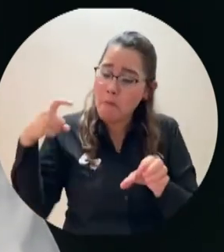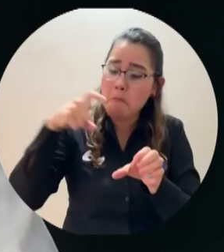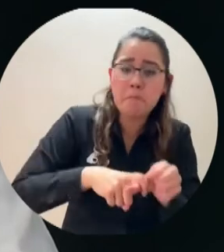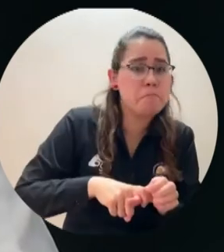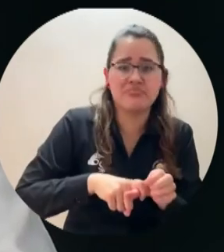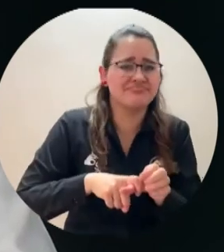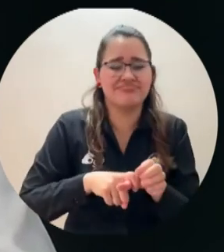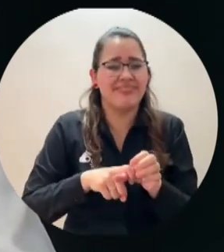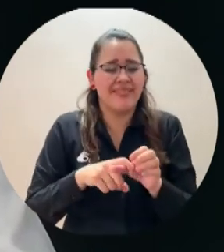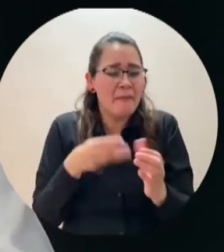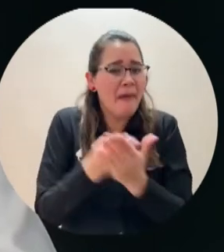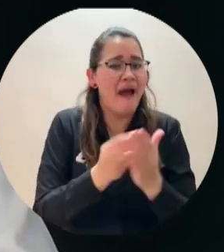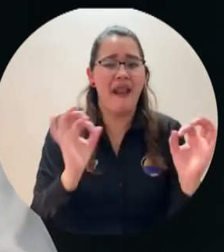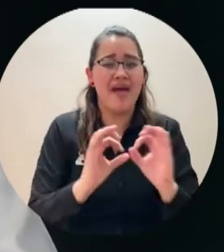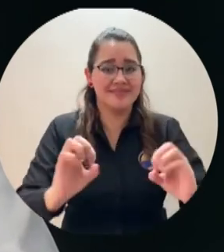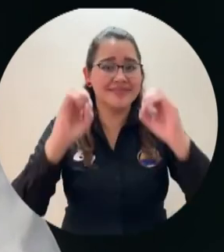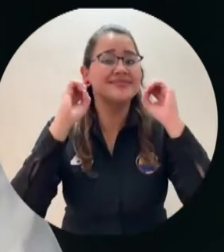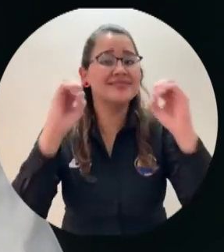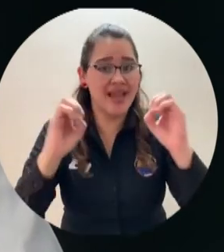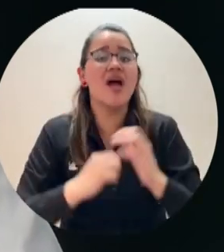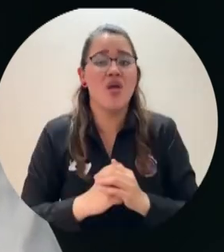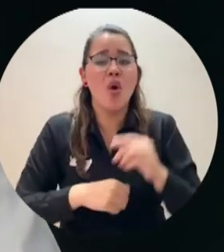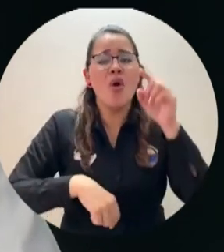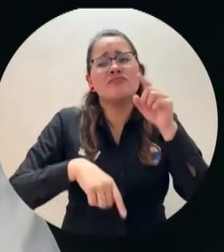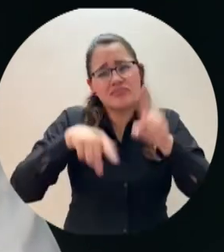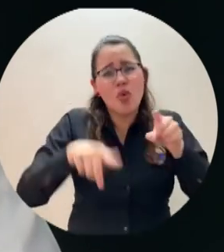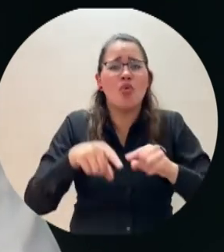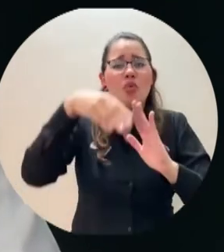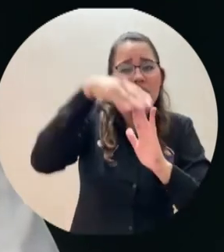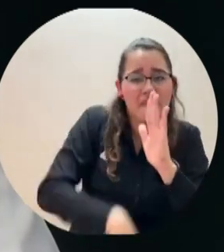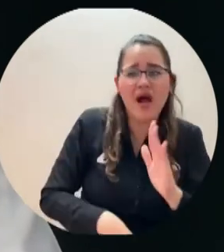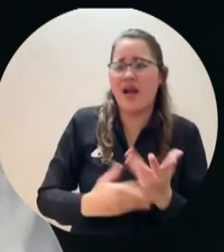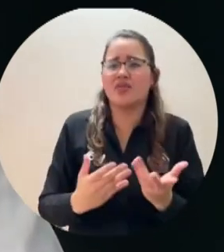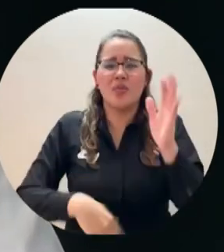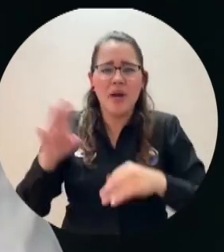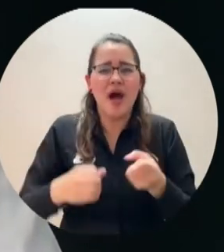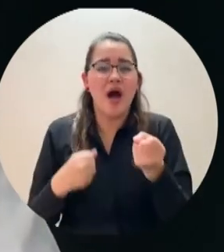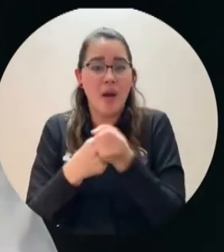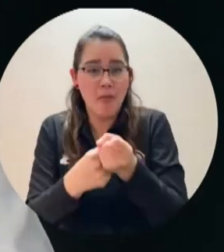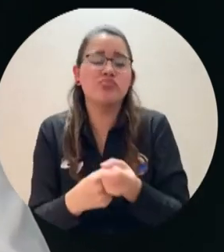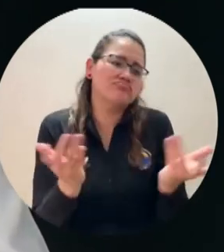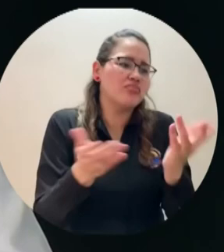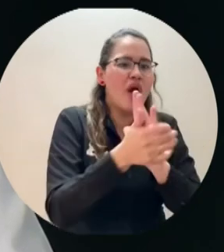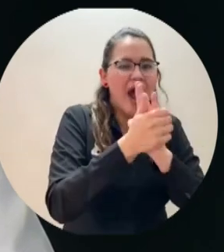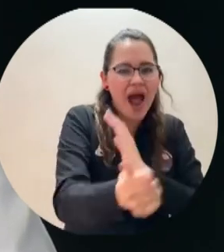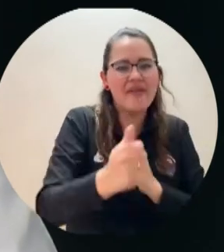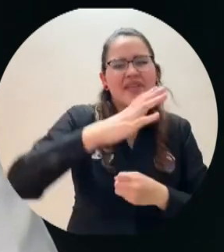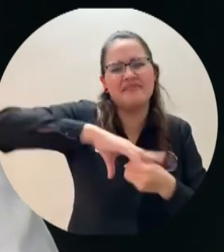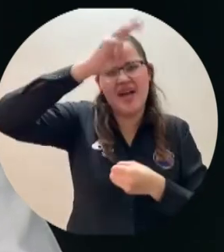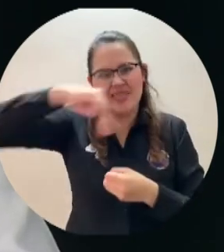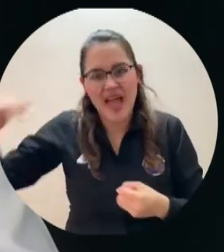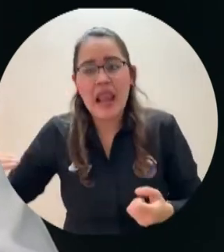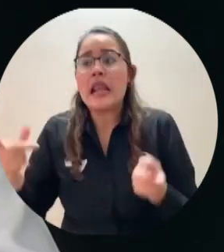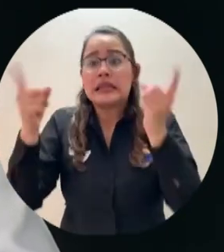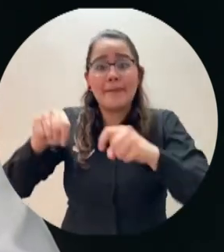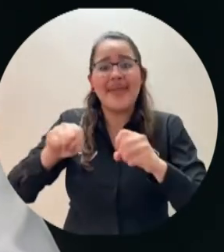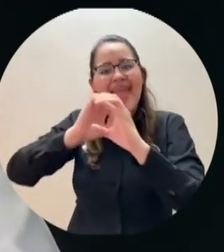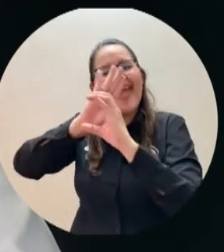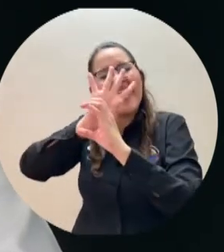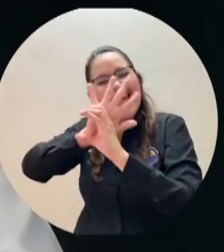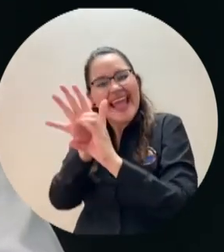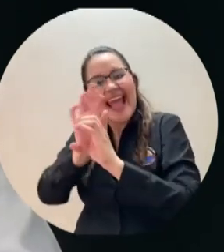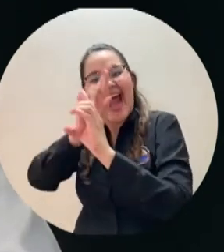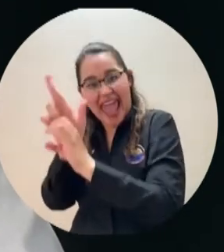a nuevos estudiantes del Creon y Magdalena y brindar condiciones para la apertura y puesta en funcionamiento de sedes digitales en los